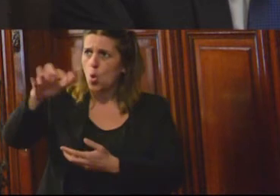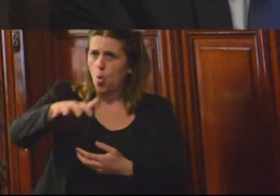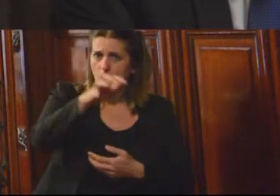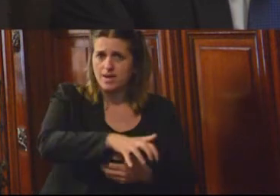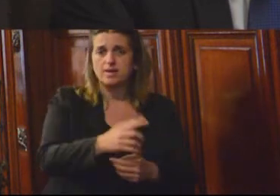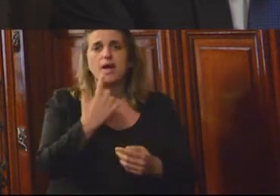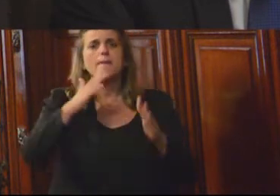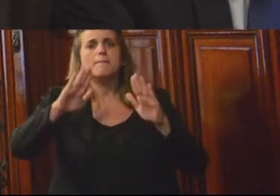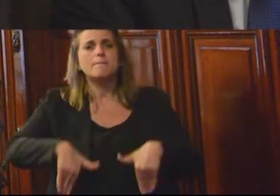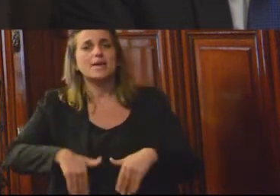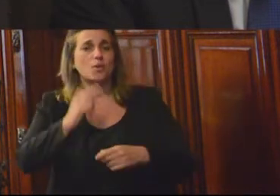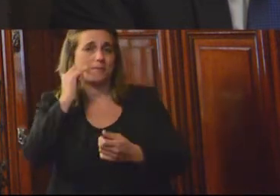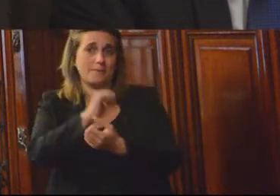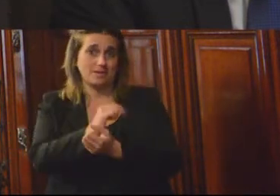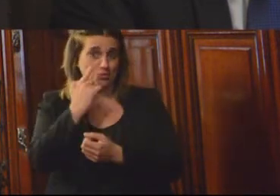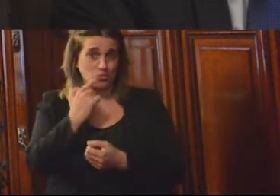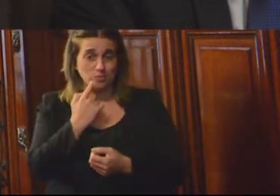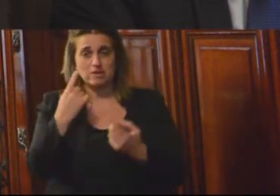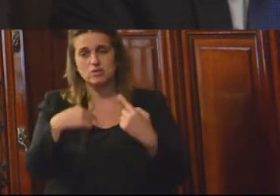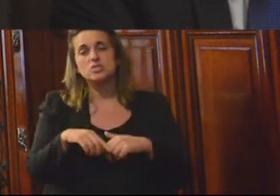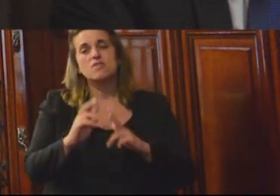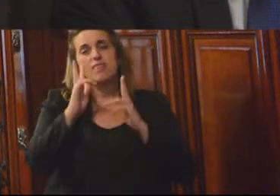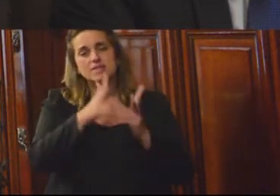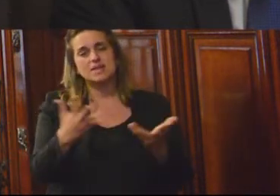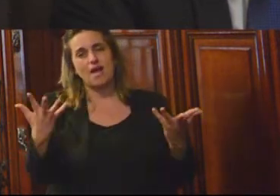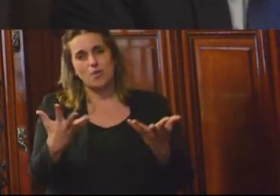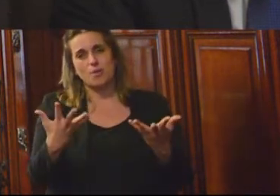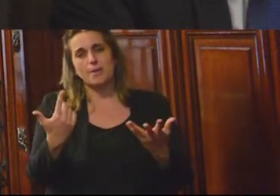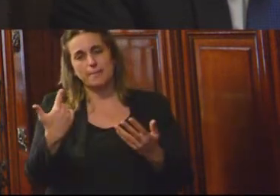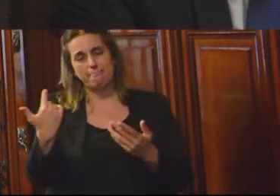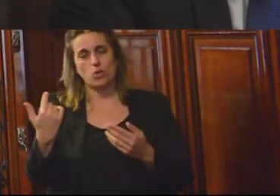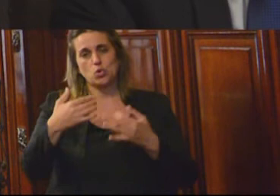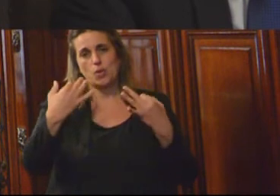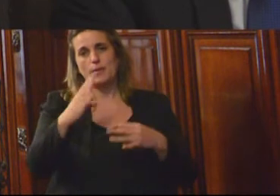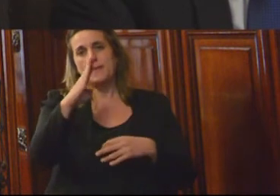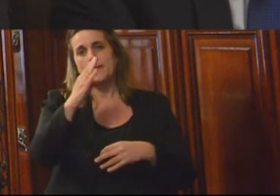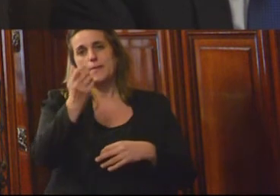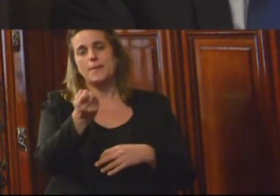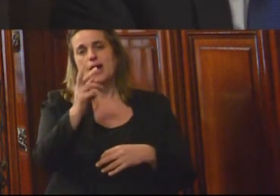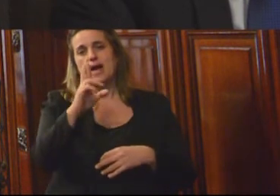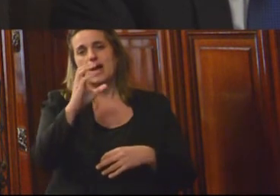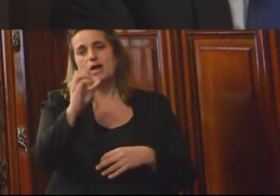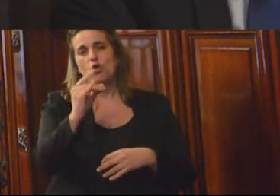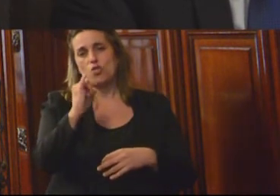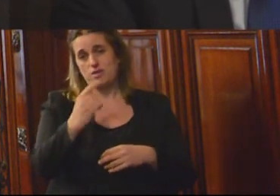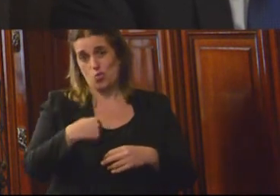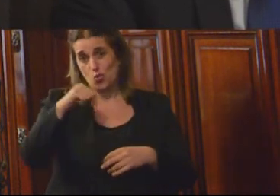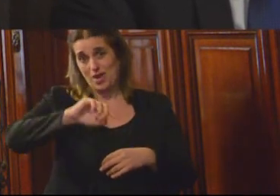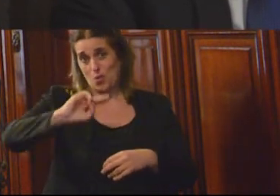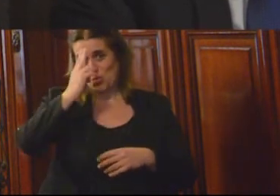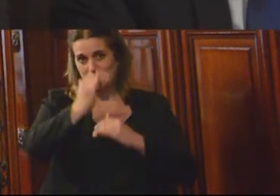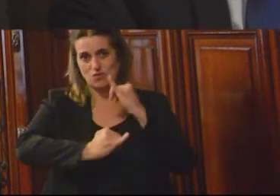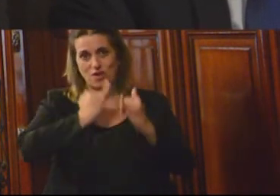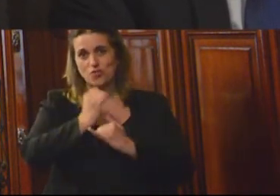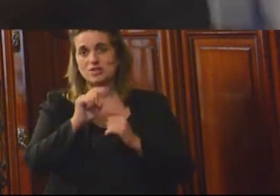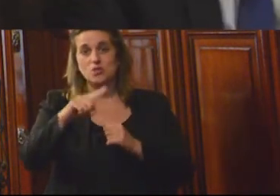quiero destacar y voy a destacar a continuación y darle presentación a Luis Paroy, director del Centro de Punta de Rieles, que va a contar acerca